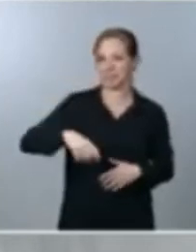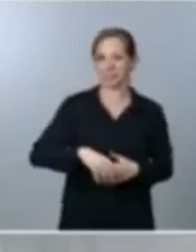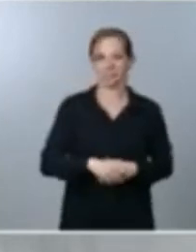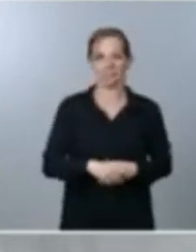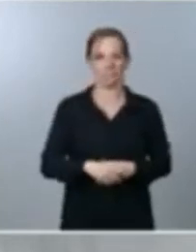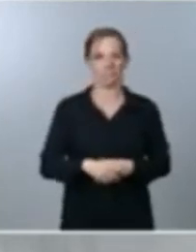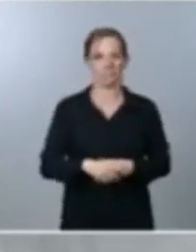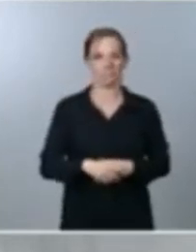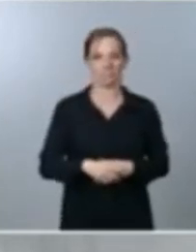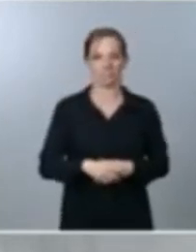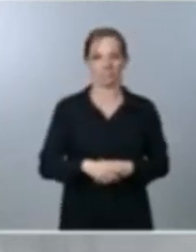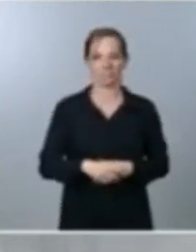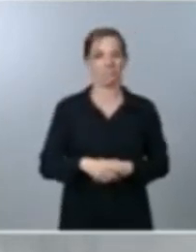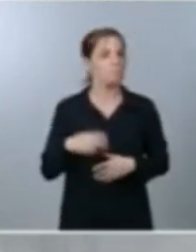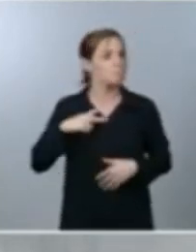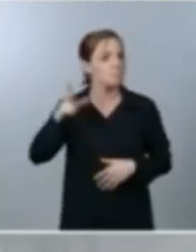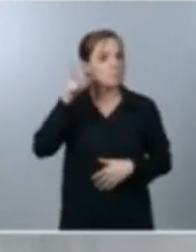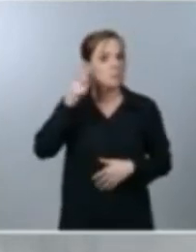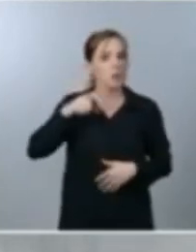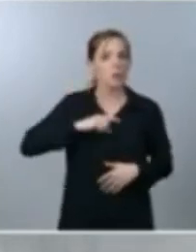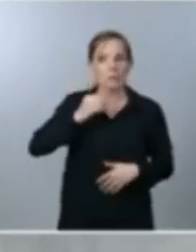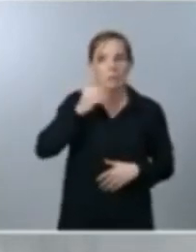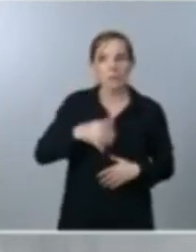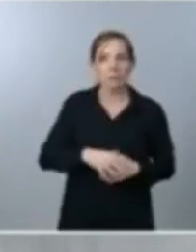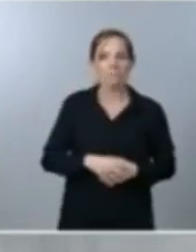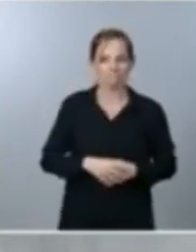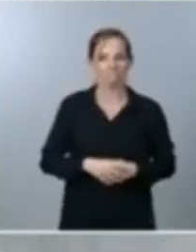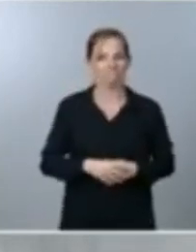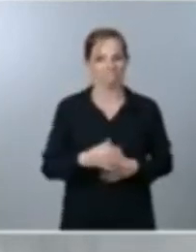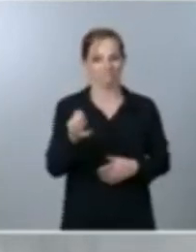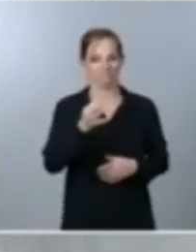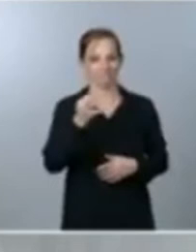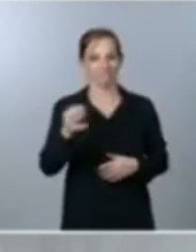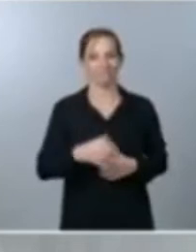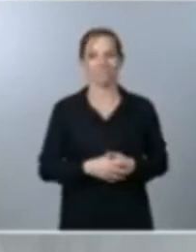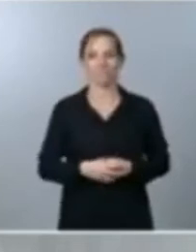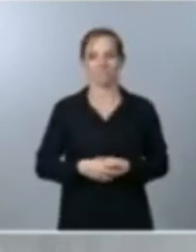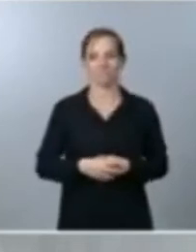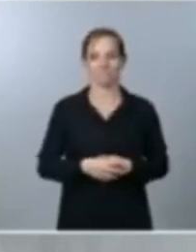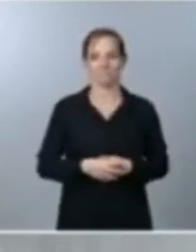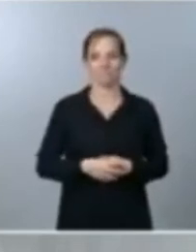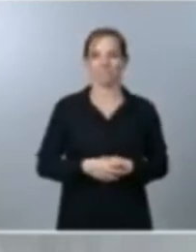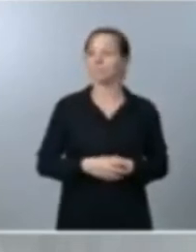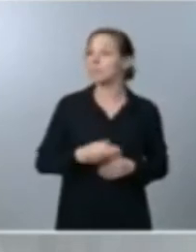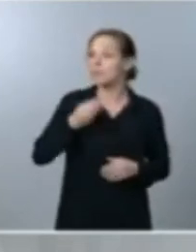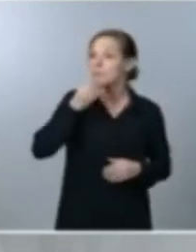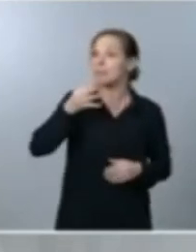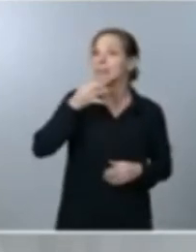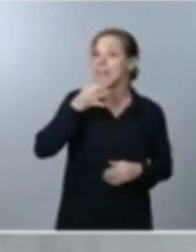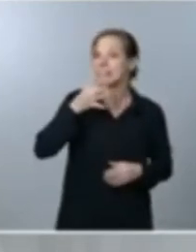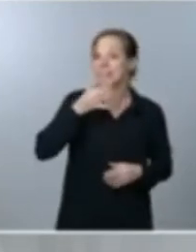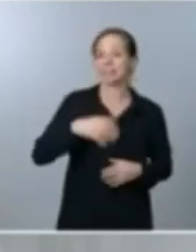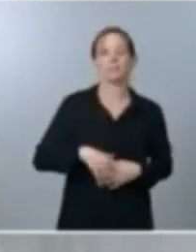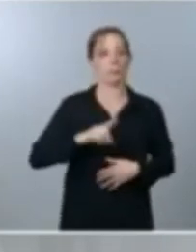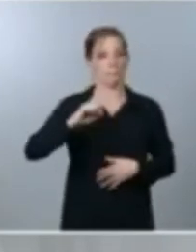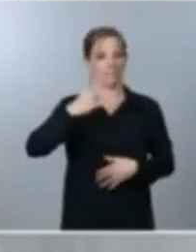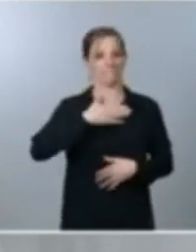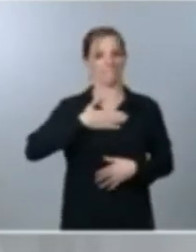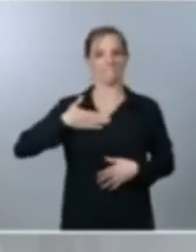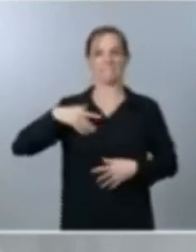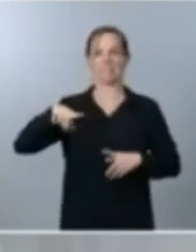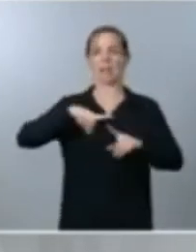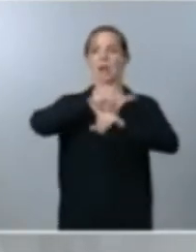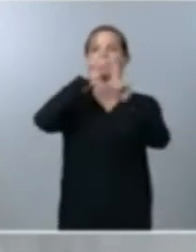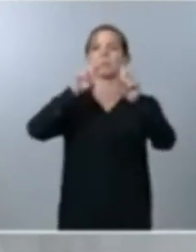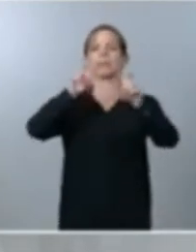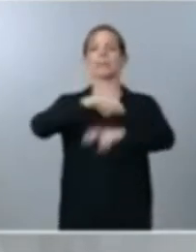se me oye bien si perfectamente buenas tardes como le decía quería preguntarle primero por las vacunas me